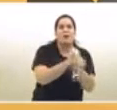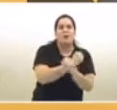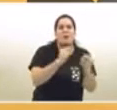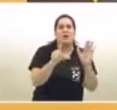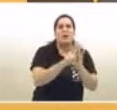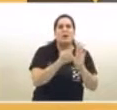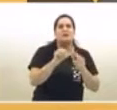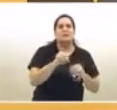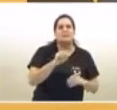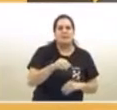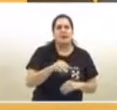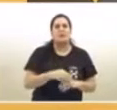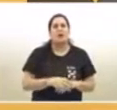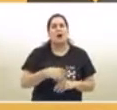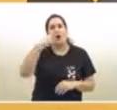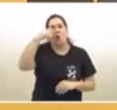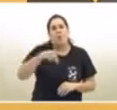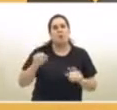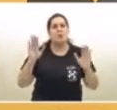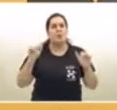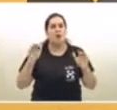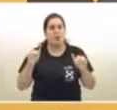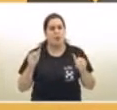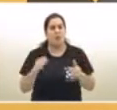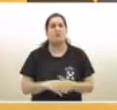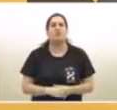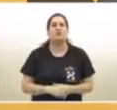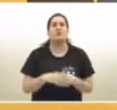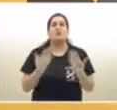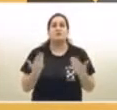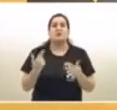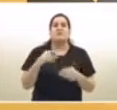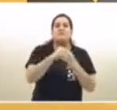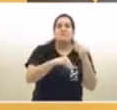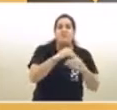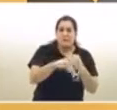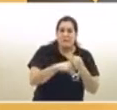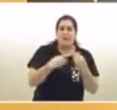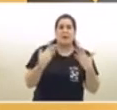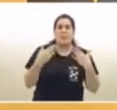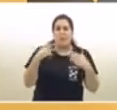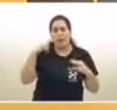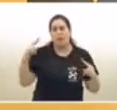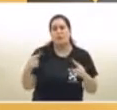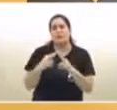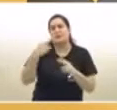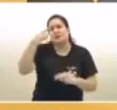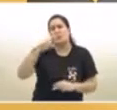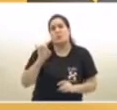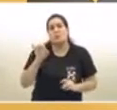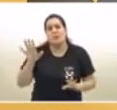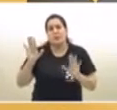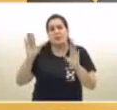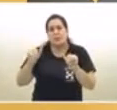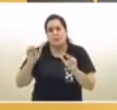llamada del último adiós, para que puedan despedirlos de manera segura, cuidada, pero que puedan despedirlos. Nos parece muy